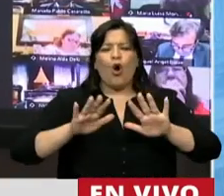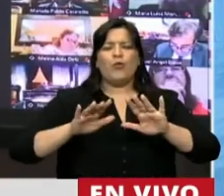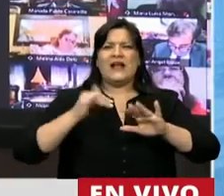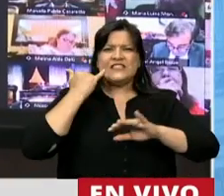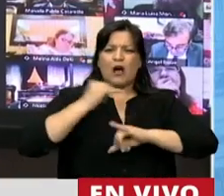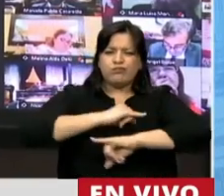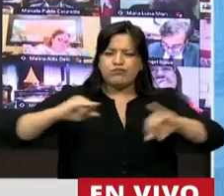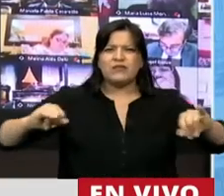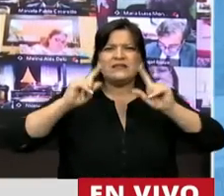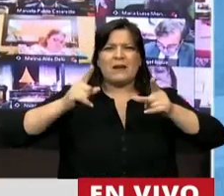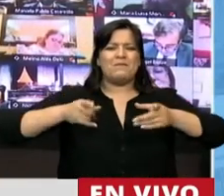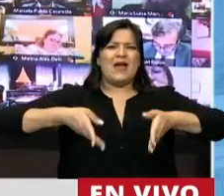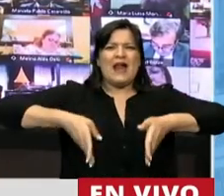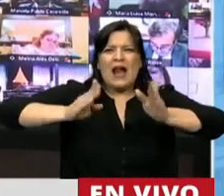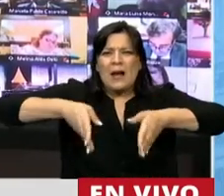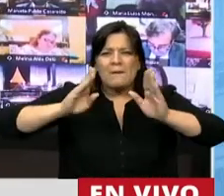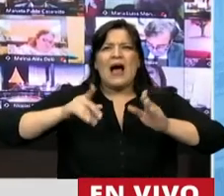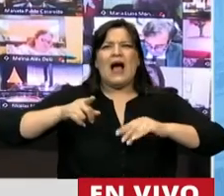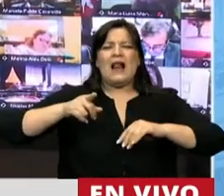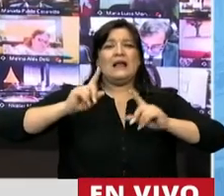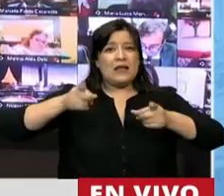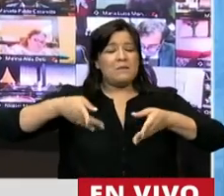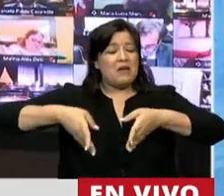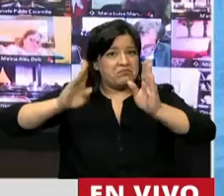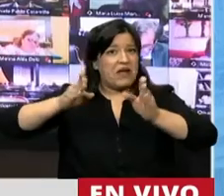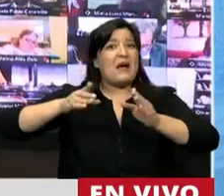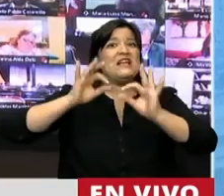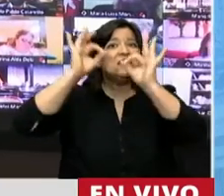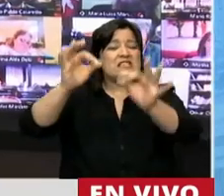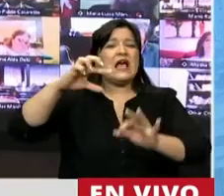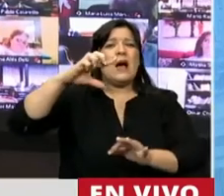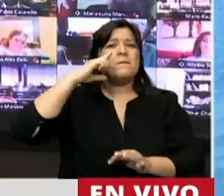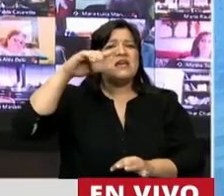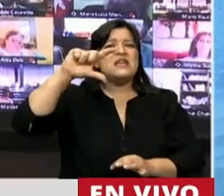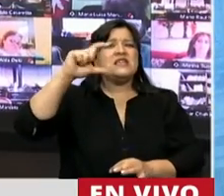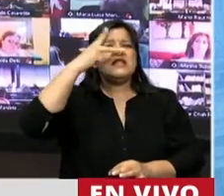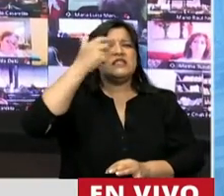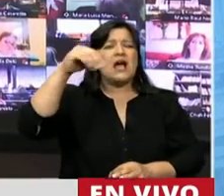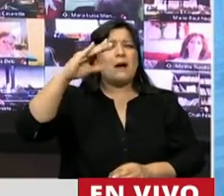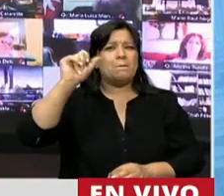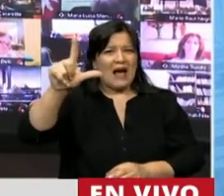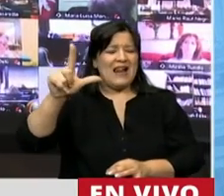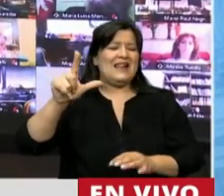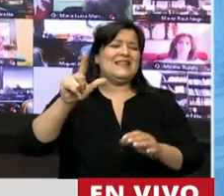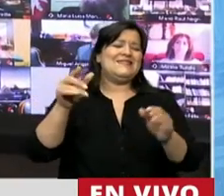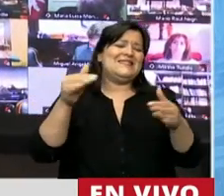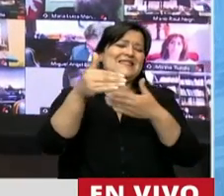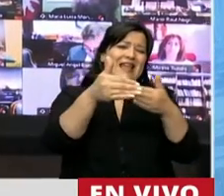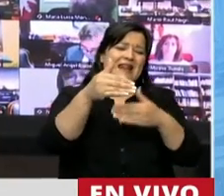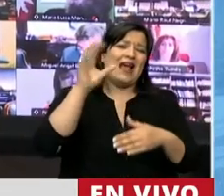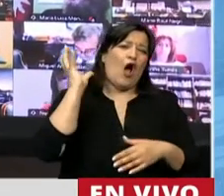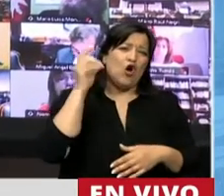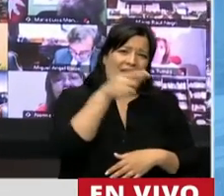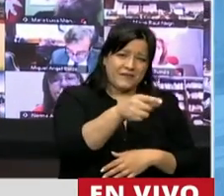C12, C18. Ese mismo ramal va a llegar a Pichanal, también un municipio cerca de Orame. Y se